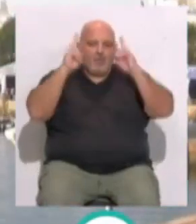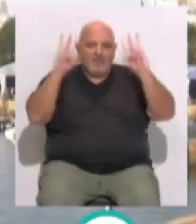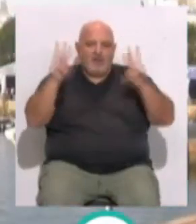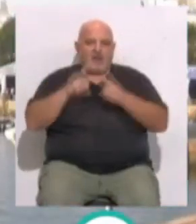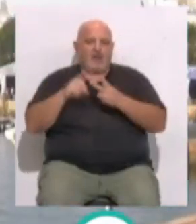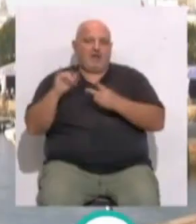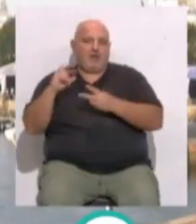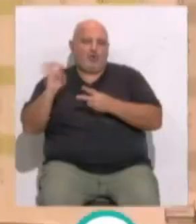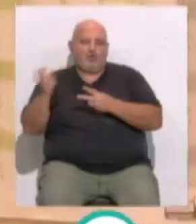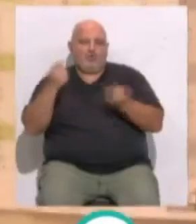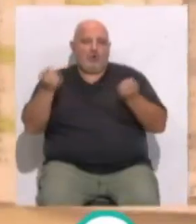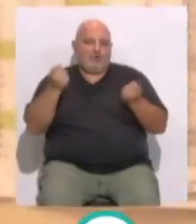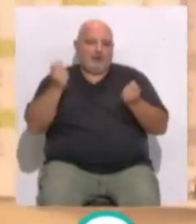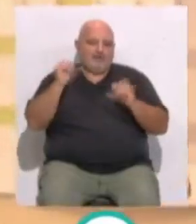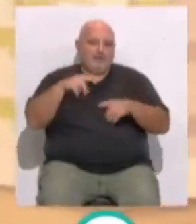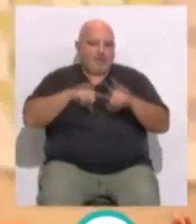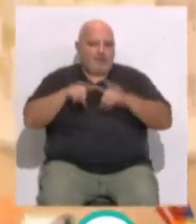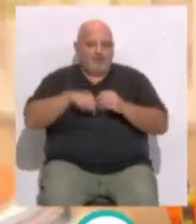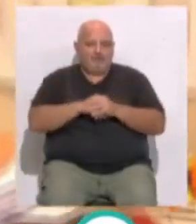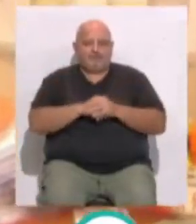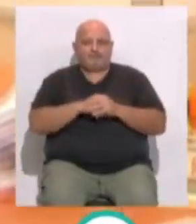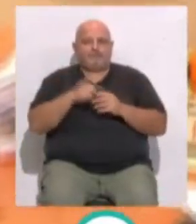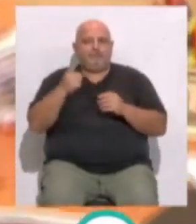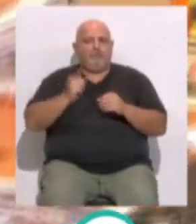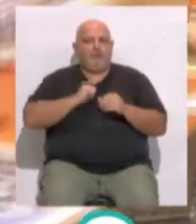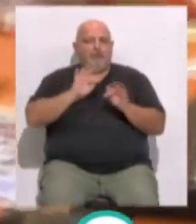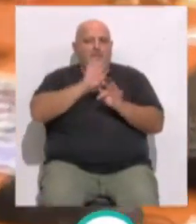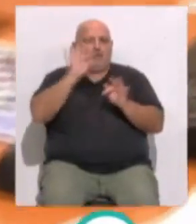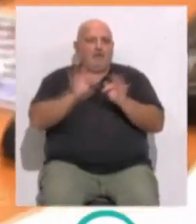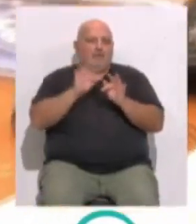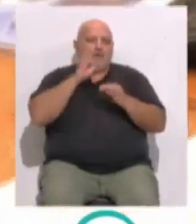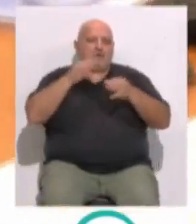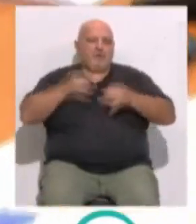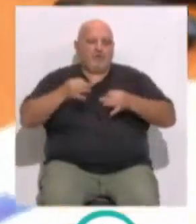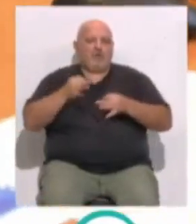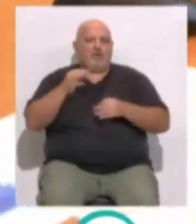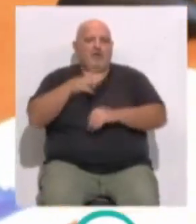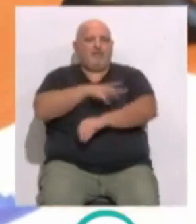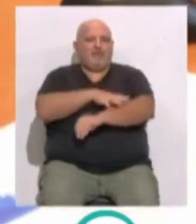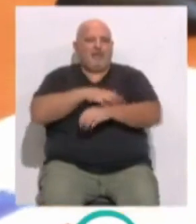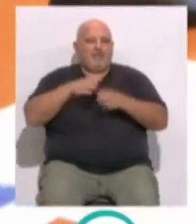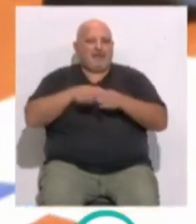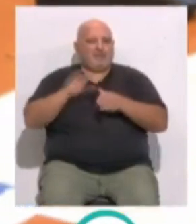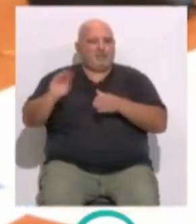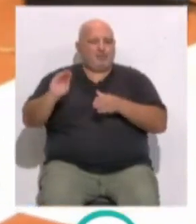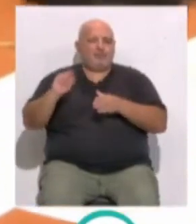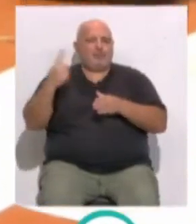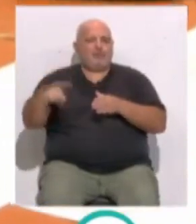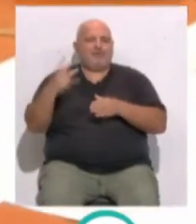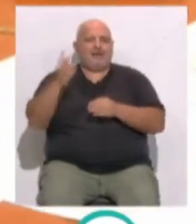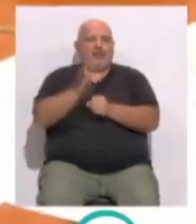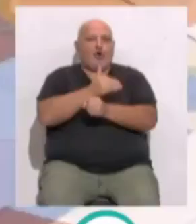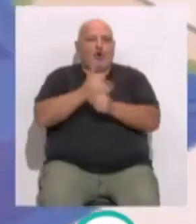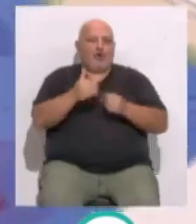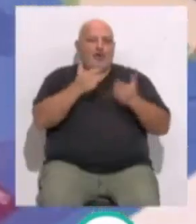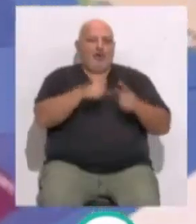para velar por eso. Para el perfecto desarrollo de la competición y por motivos de seguridad... ...Capitaría Marítima ha establecido tres zonas